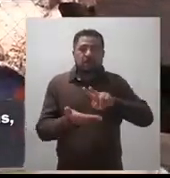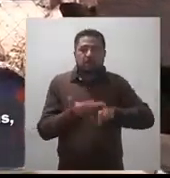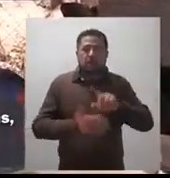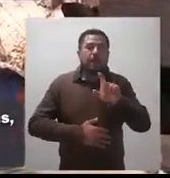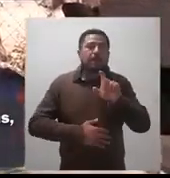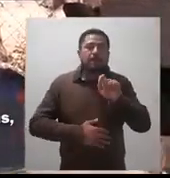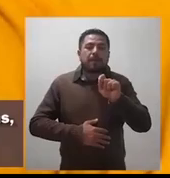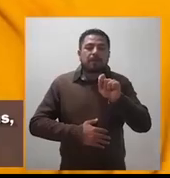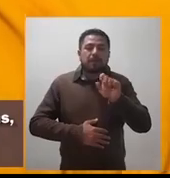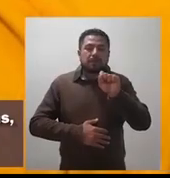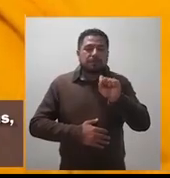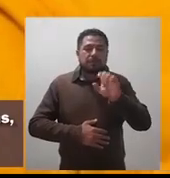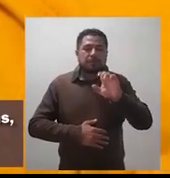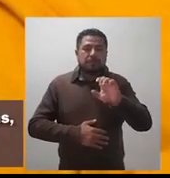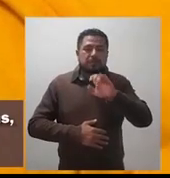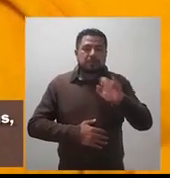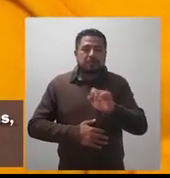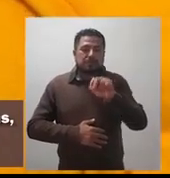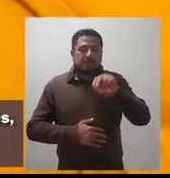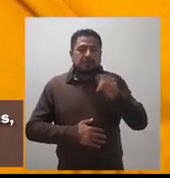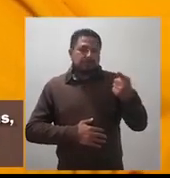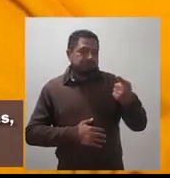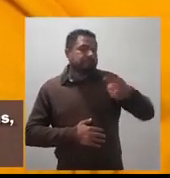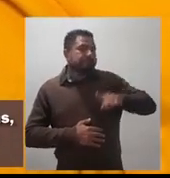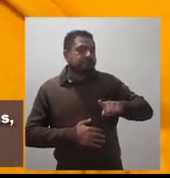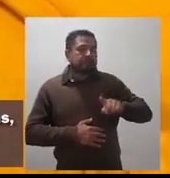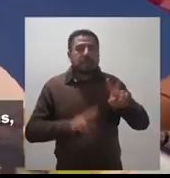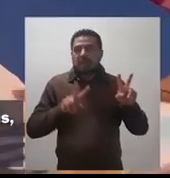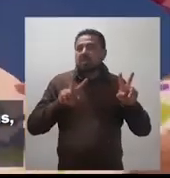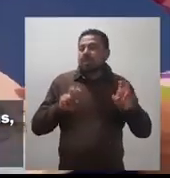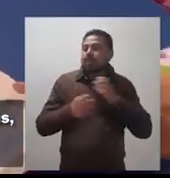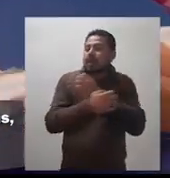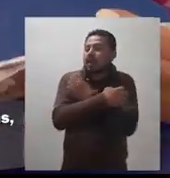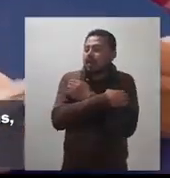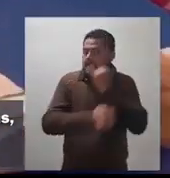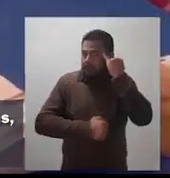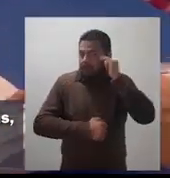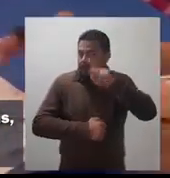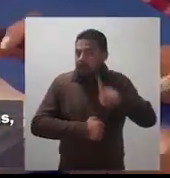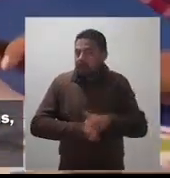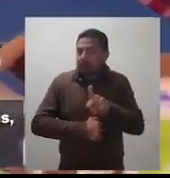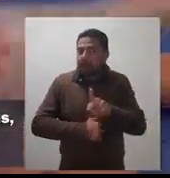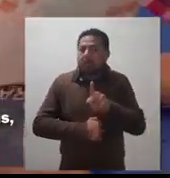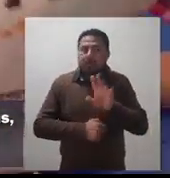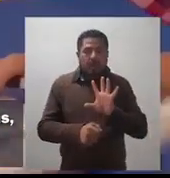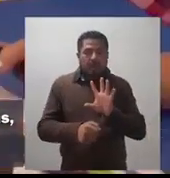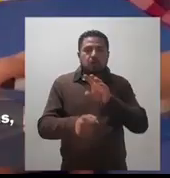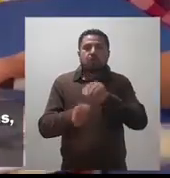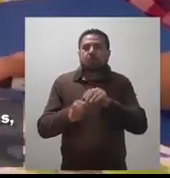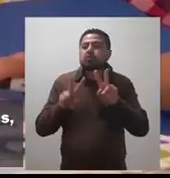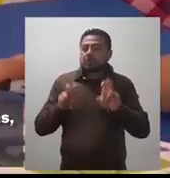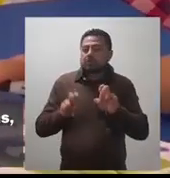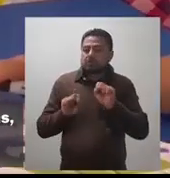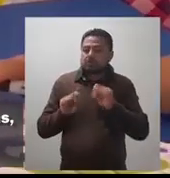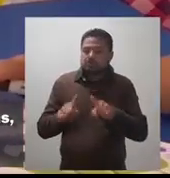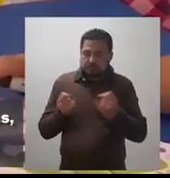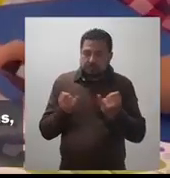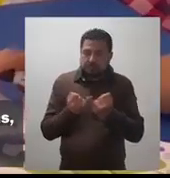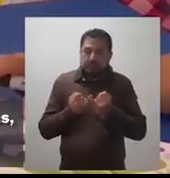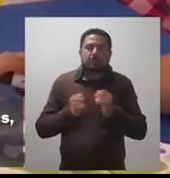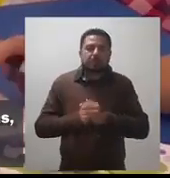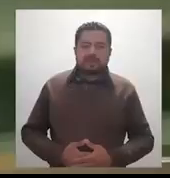-2020 de la Suprema Corte de Justicia de la Nación en materia de educación indígena y educación